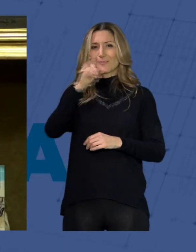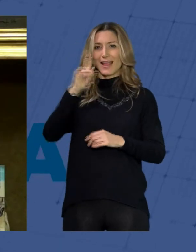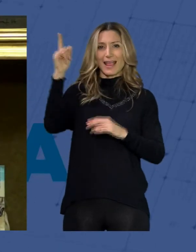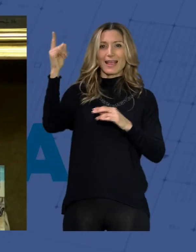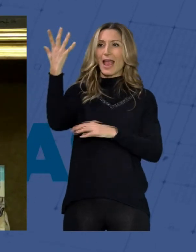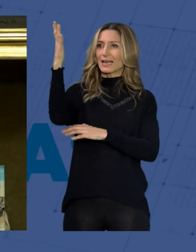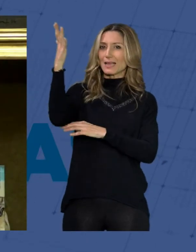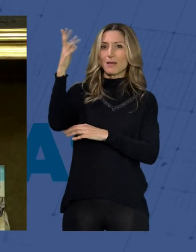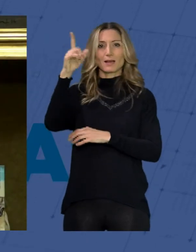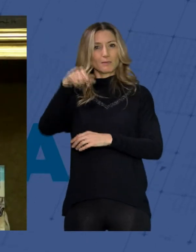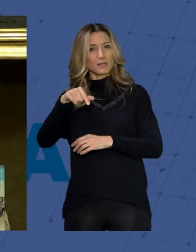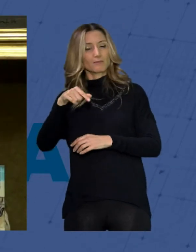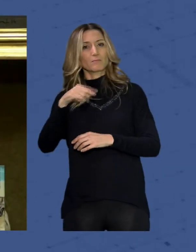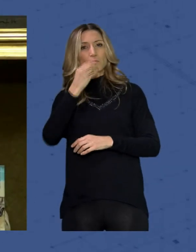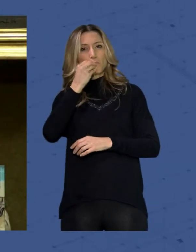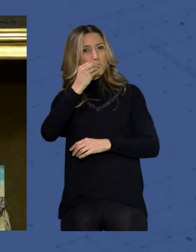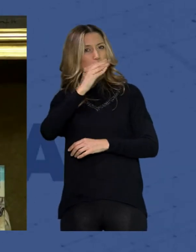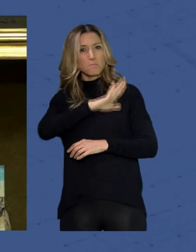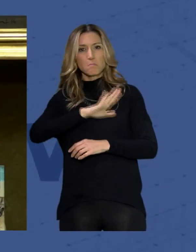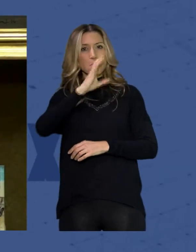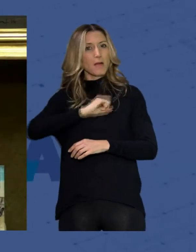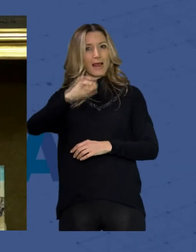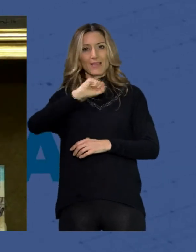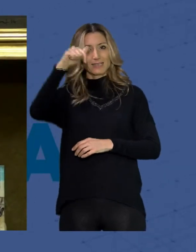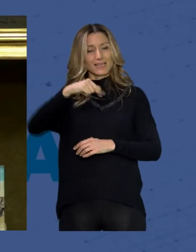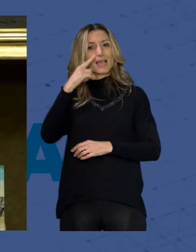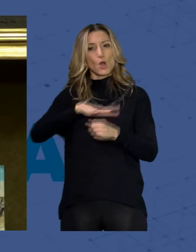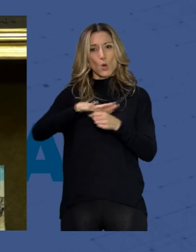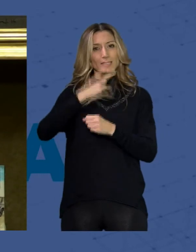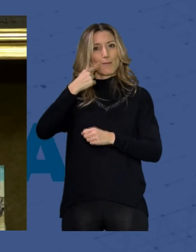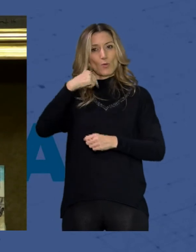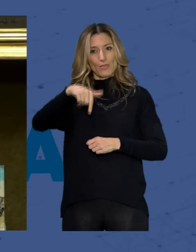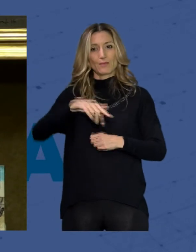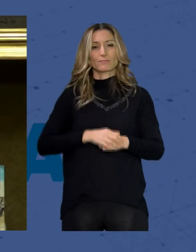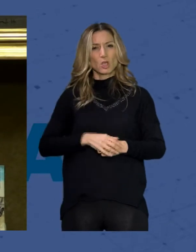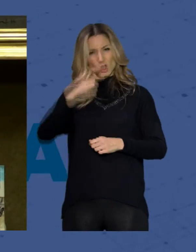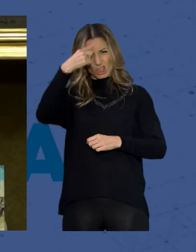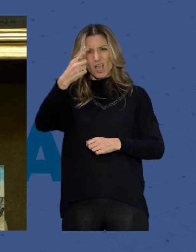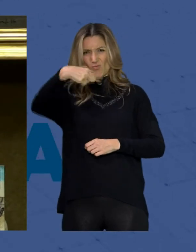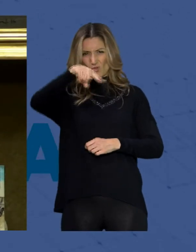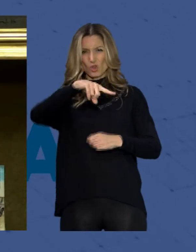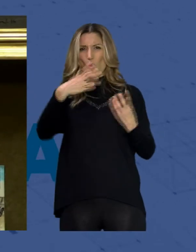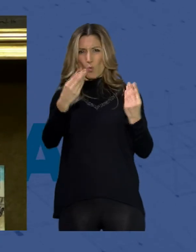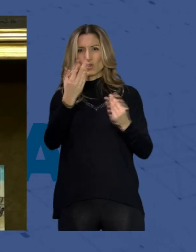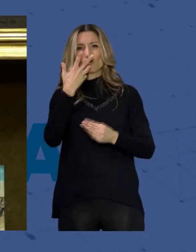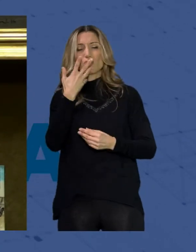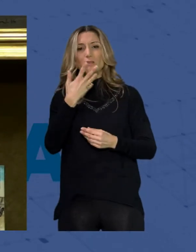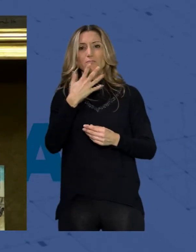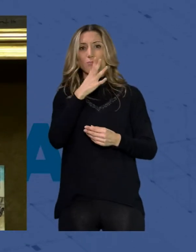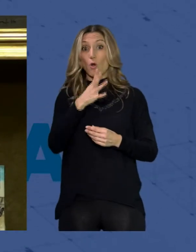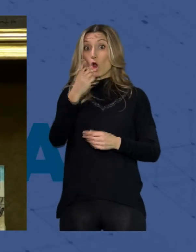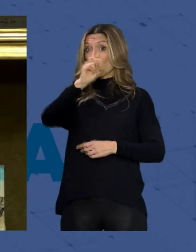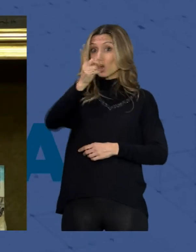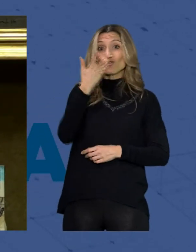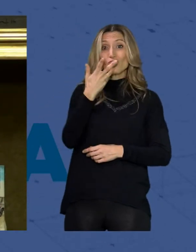tenemos y de las maravillas que tenemos en nuestra provincia Soy totalmente consciente que muchos lo conocéis para los que no lo conozcáis pues que conozcáis